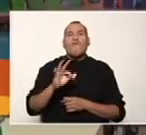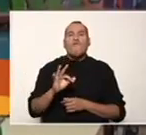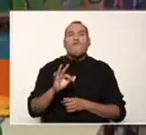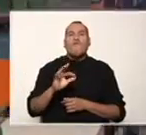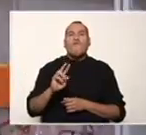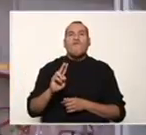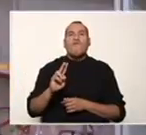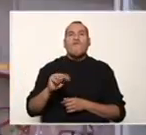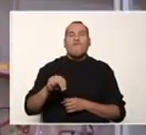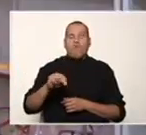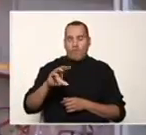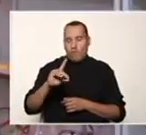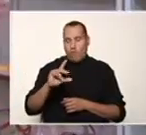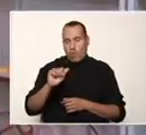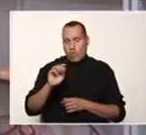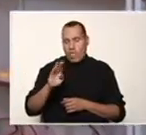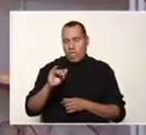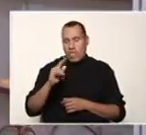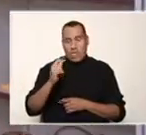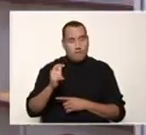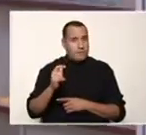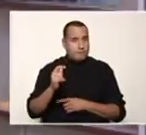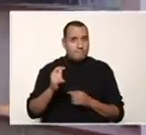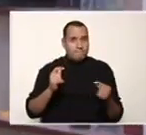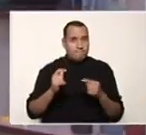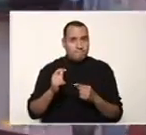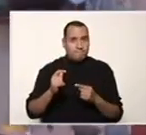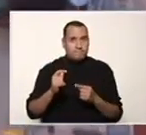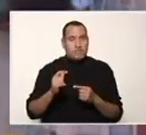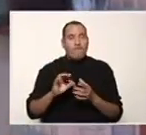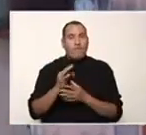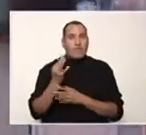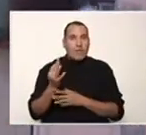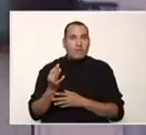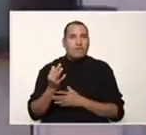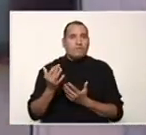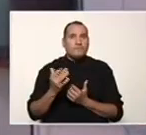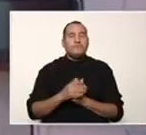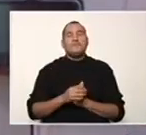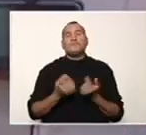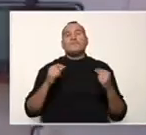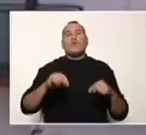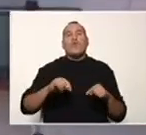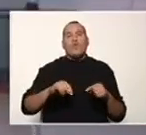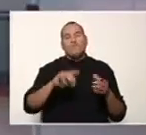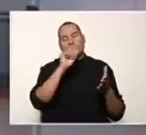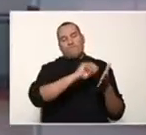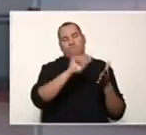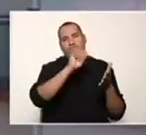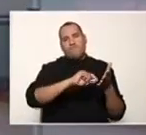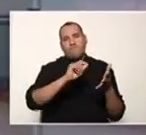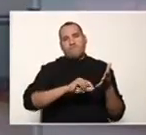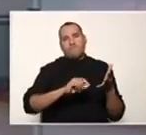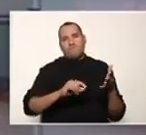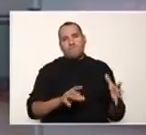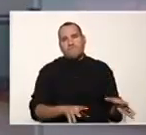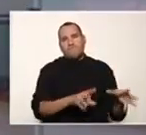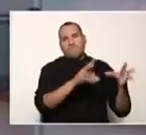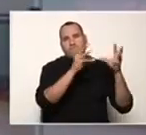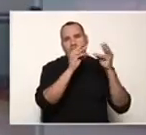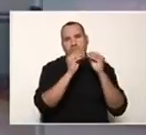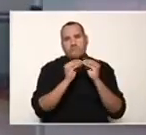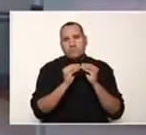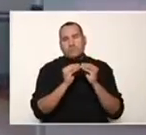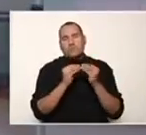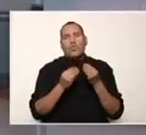Fundavit. El día de hoy, a propósito de los referentes teórico-prácticos donde abordaremos los